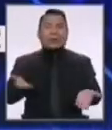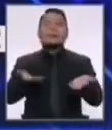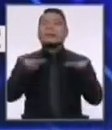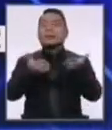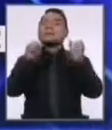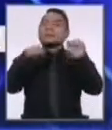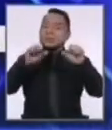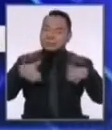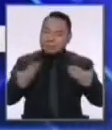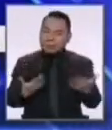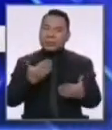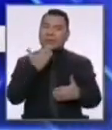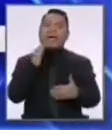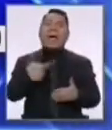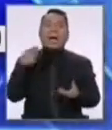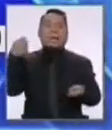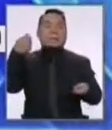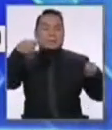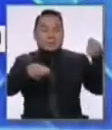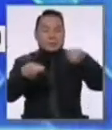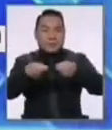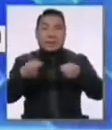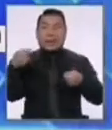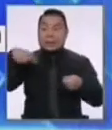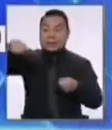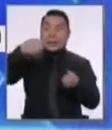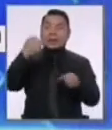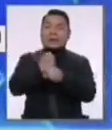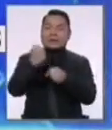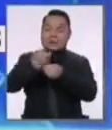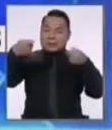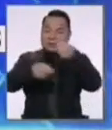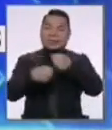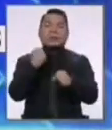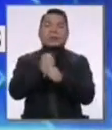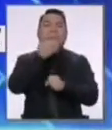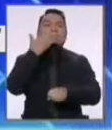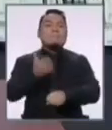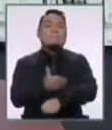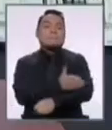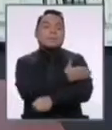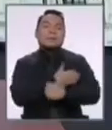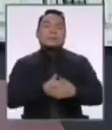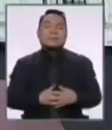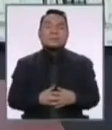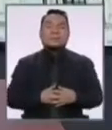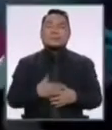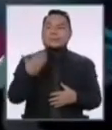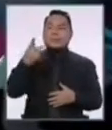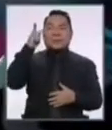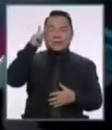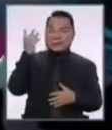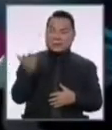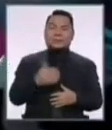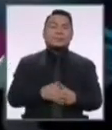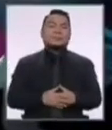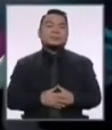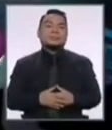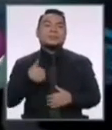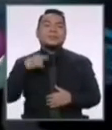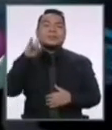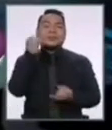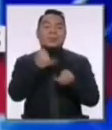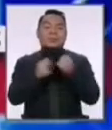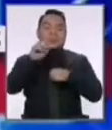generar la posibilidad de que haya inversión. Con inversión habrá trabajo y con trabajo vamos a mejorar. Gracias. Keiko Fujimori. Voy a